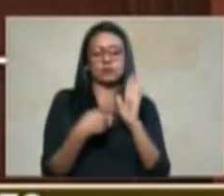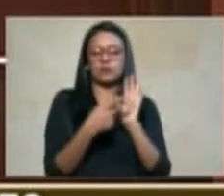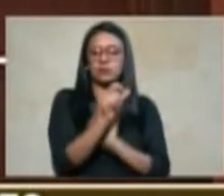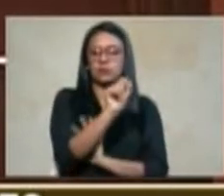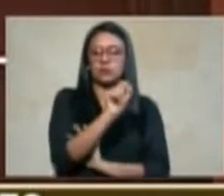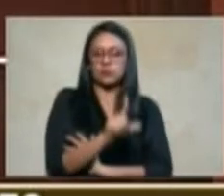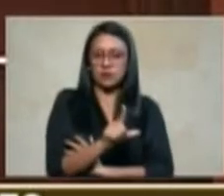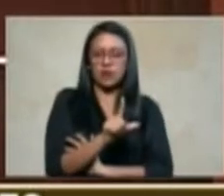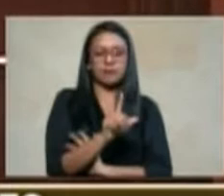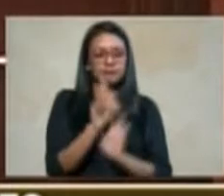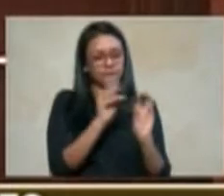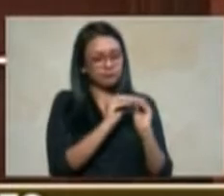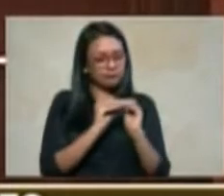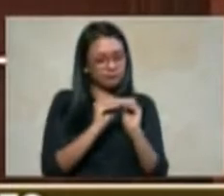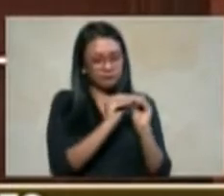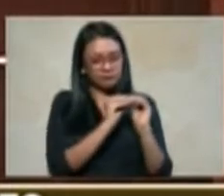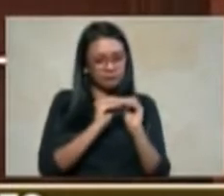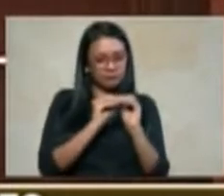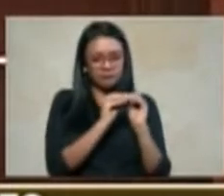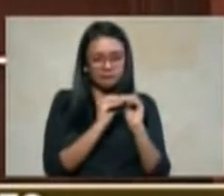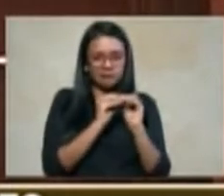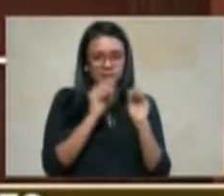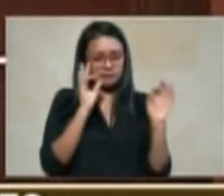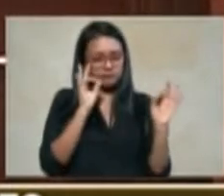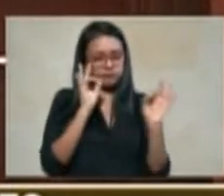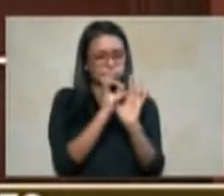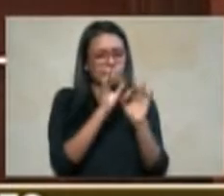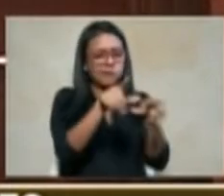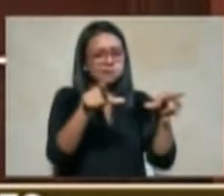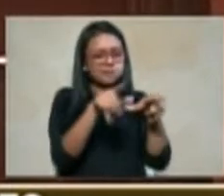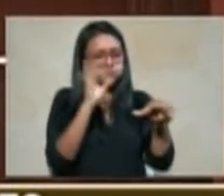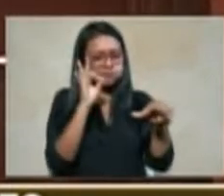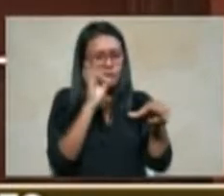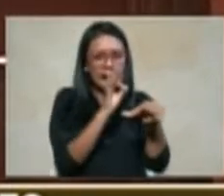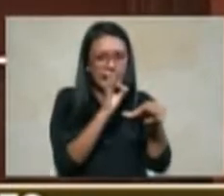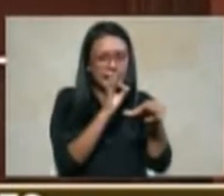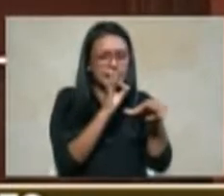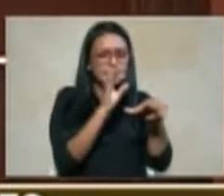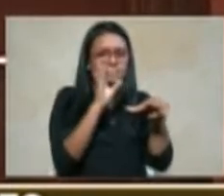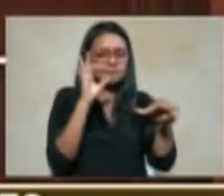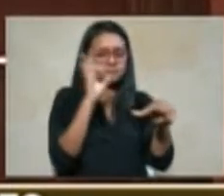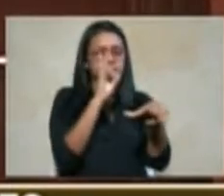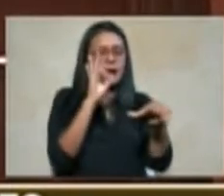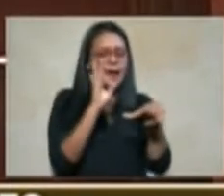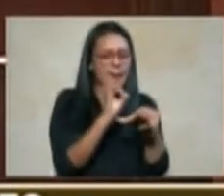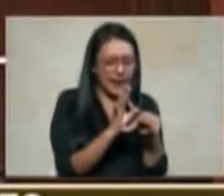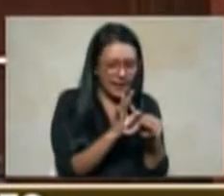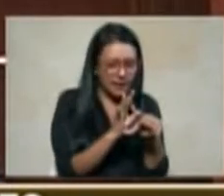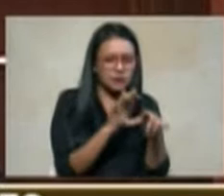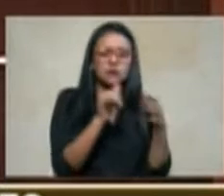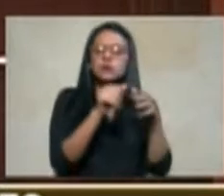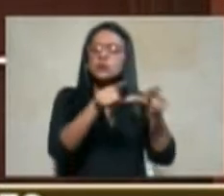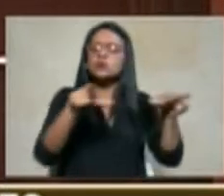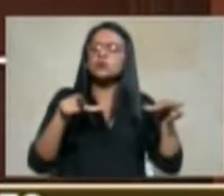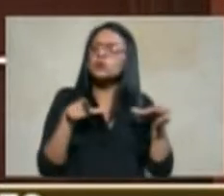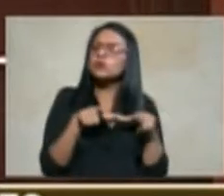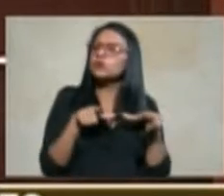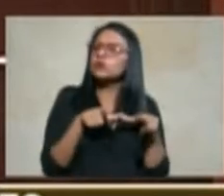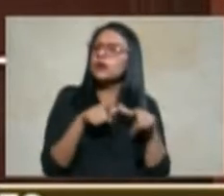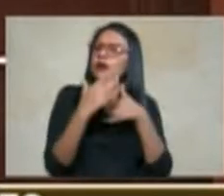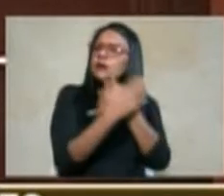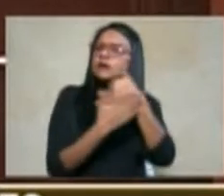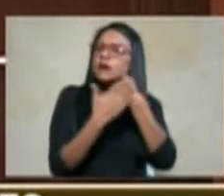focalizar y micro focalizar una zona del país que fue gravemente